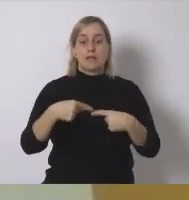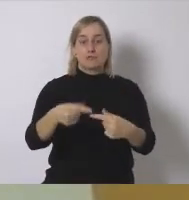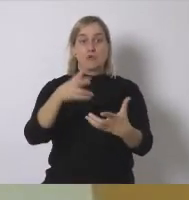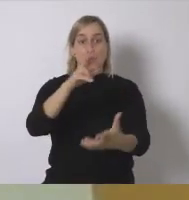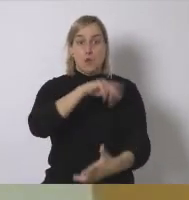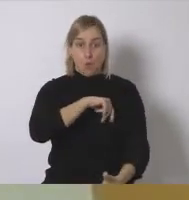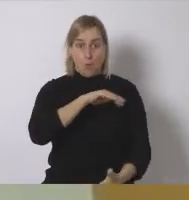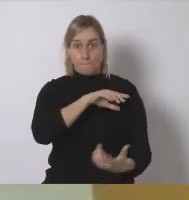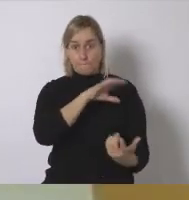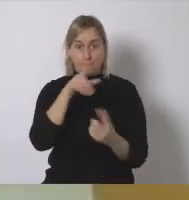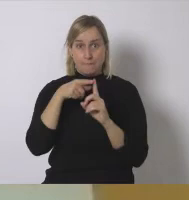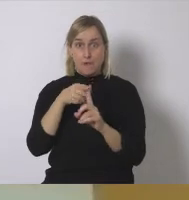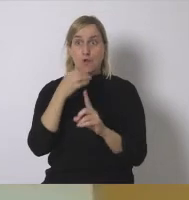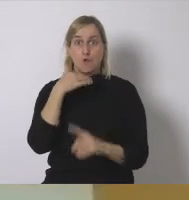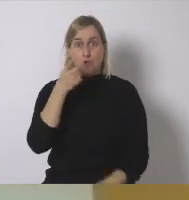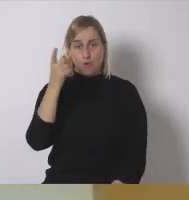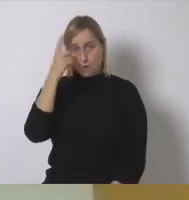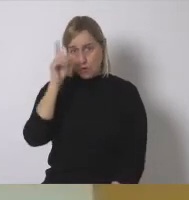negativas etc